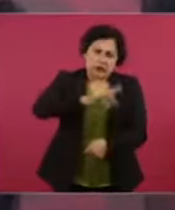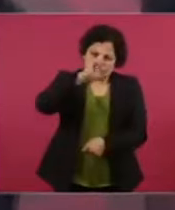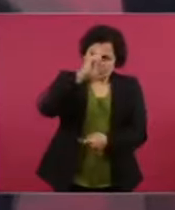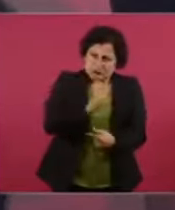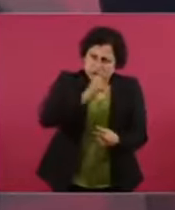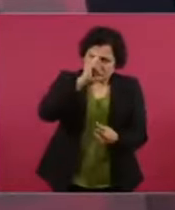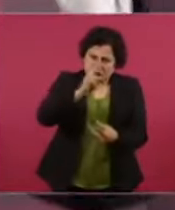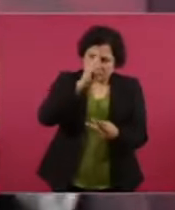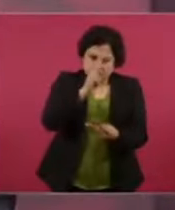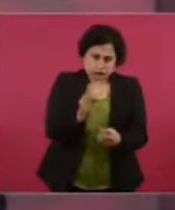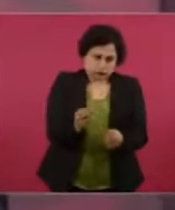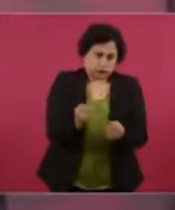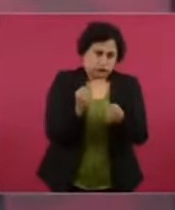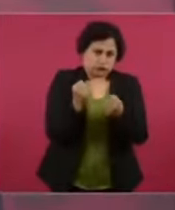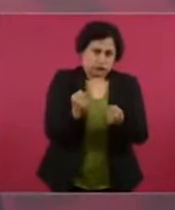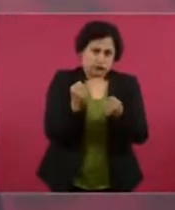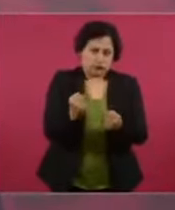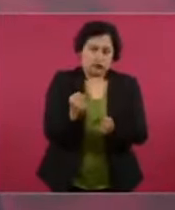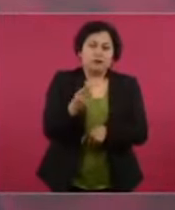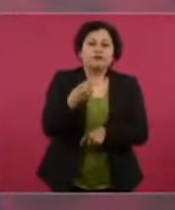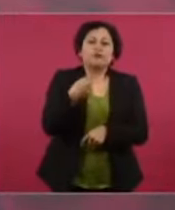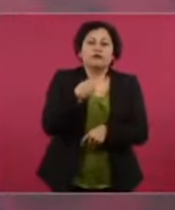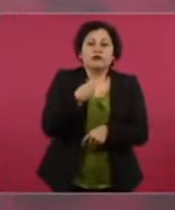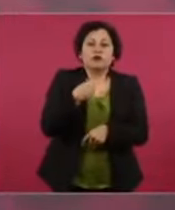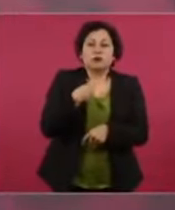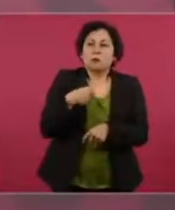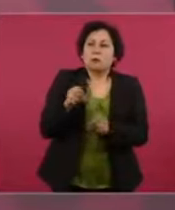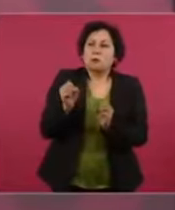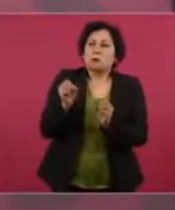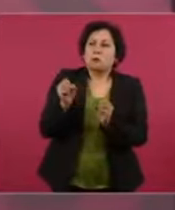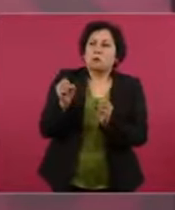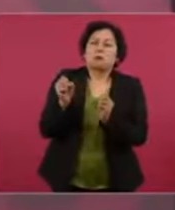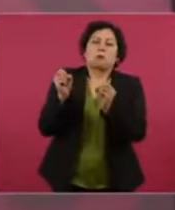me dediqué a recorrer los pueblos.